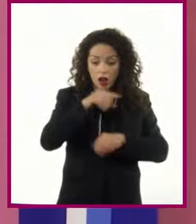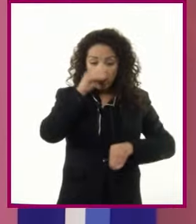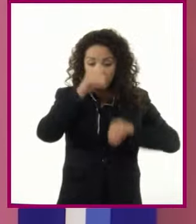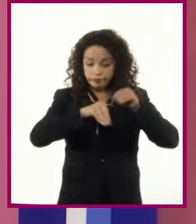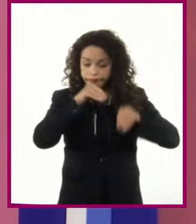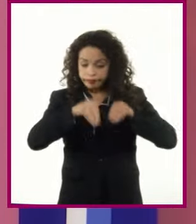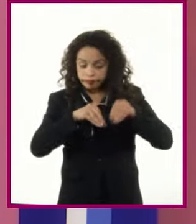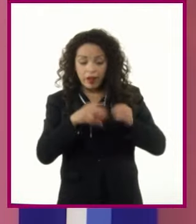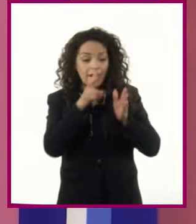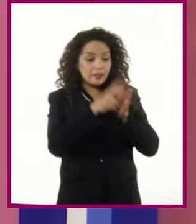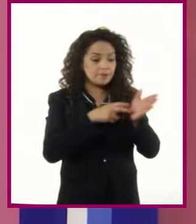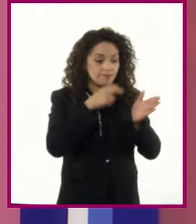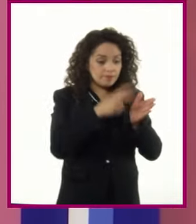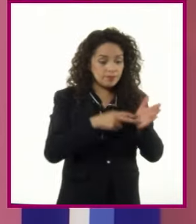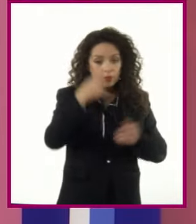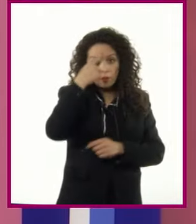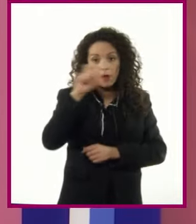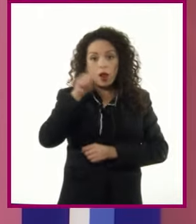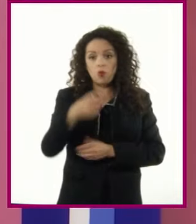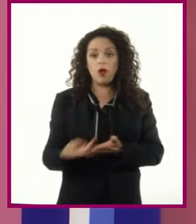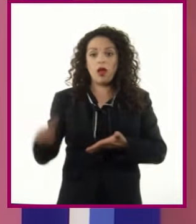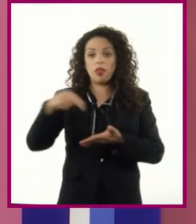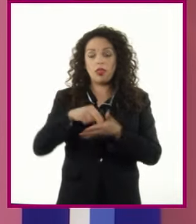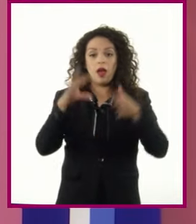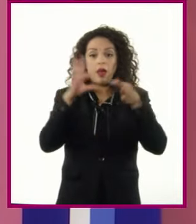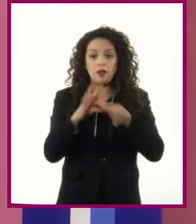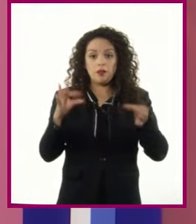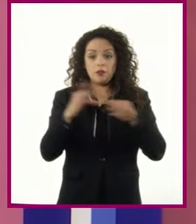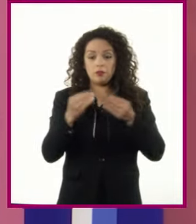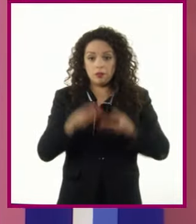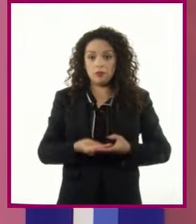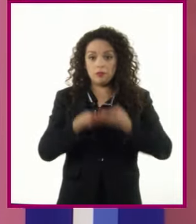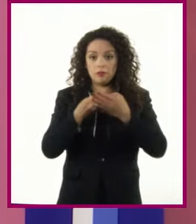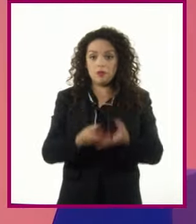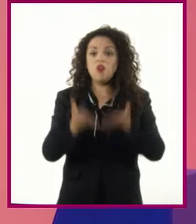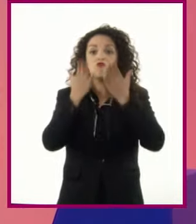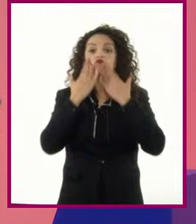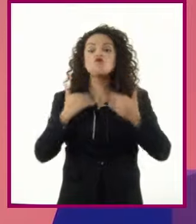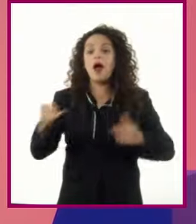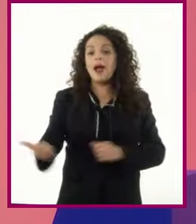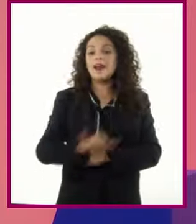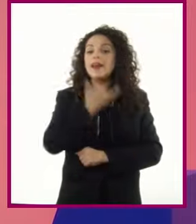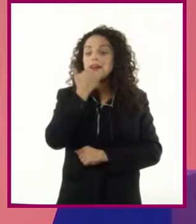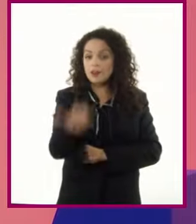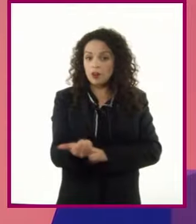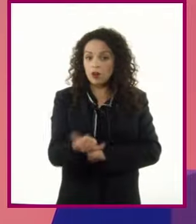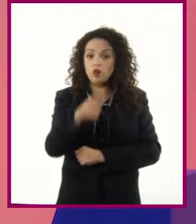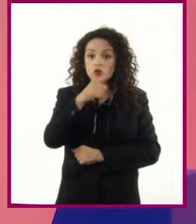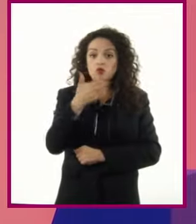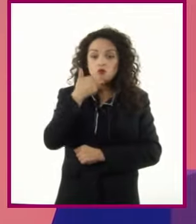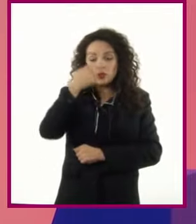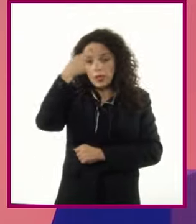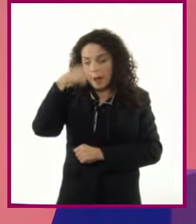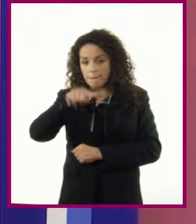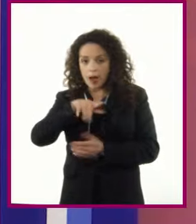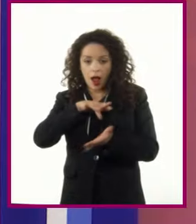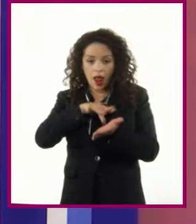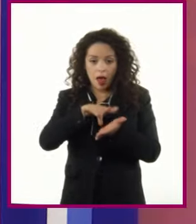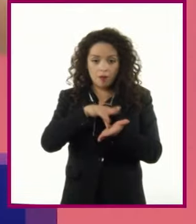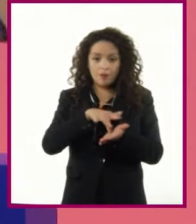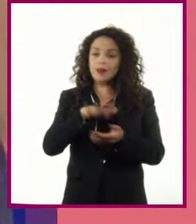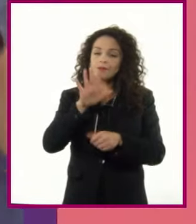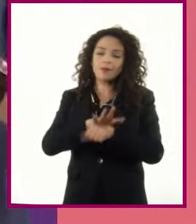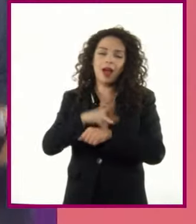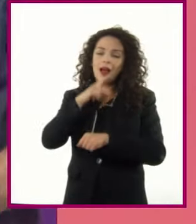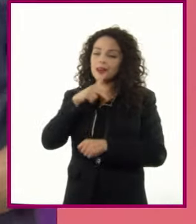Para que al momento de exponer su texto, este vaya sin errores Y que lo que usen para apoyarse sea ideal